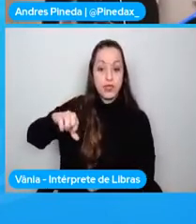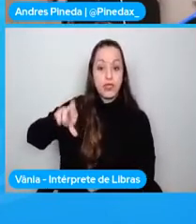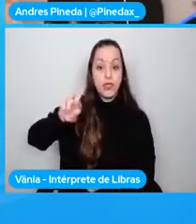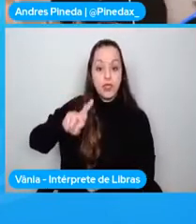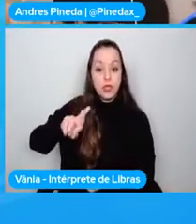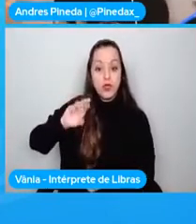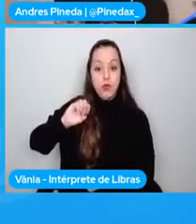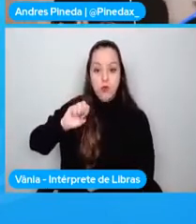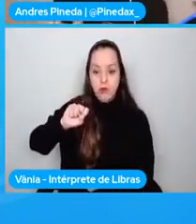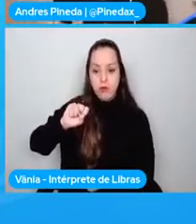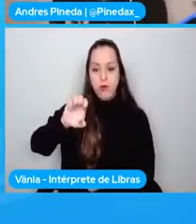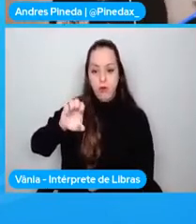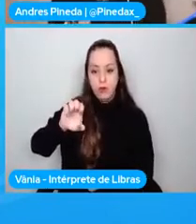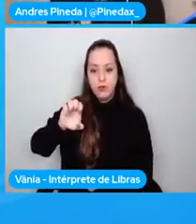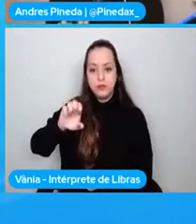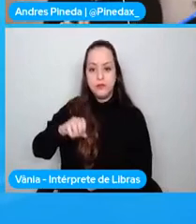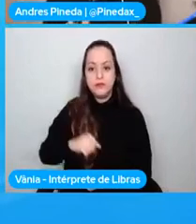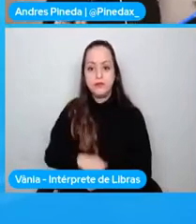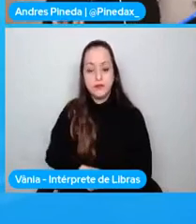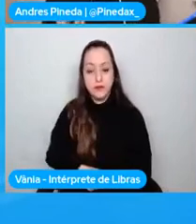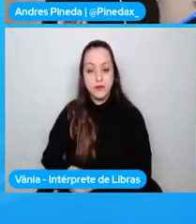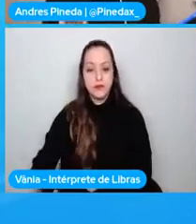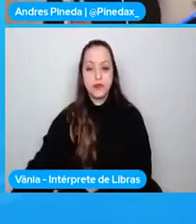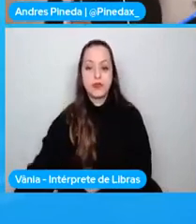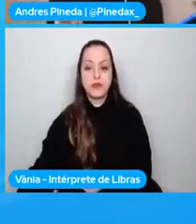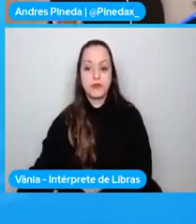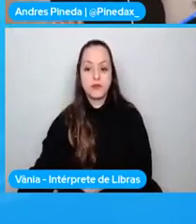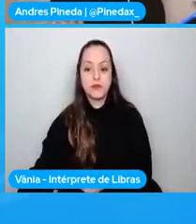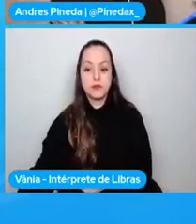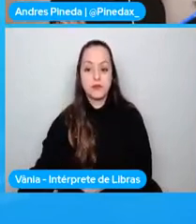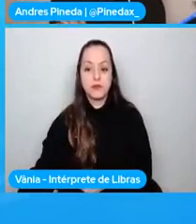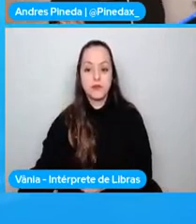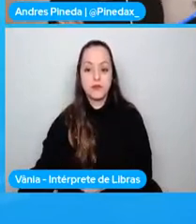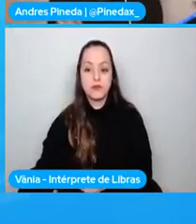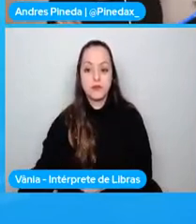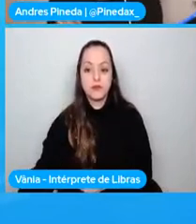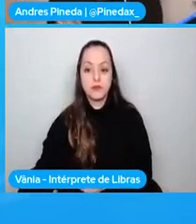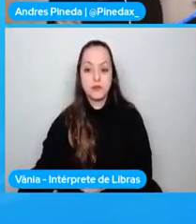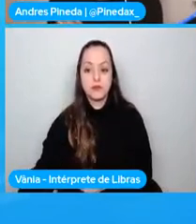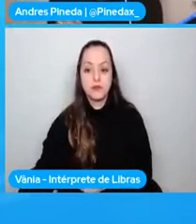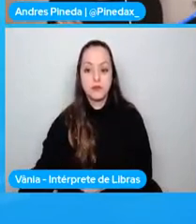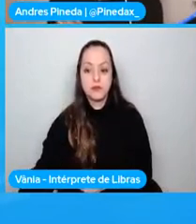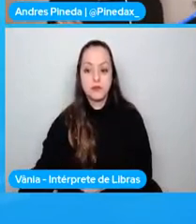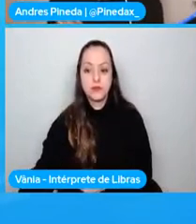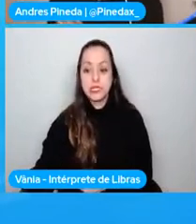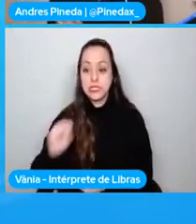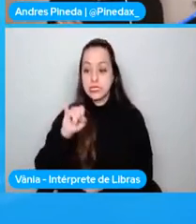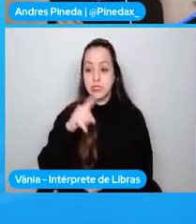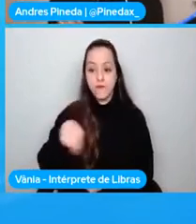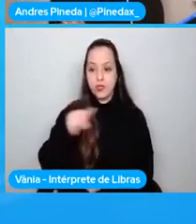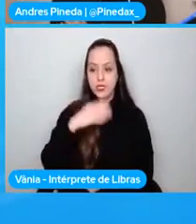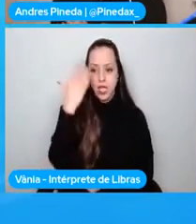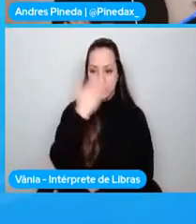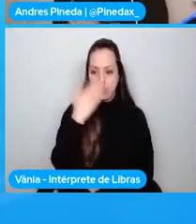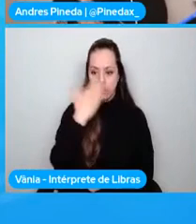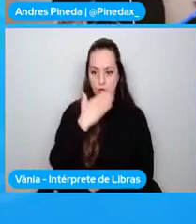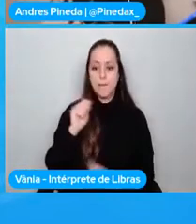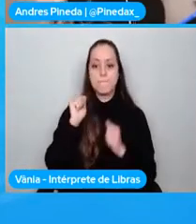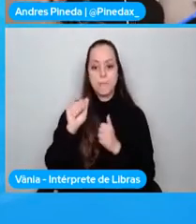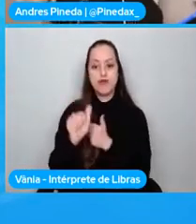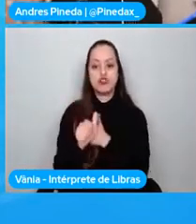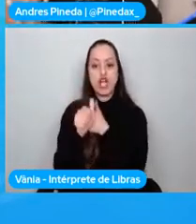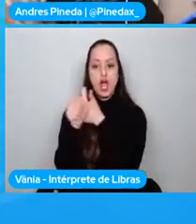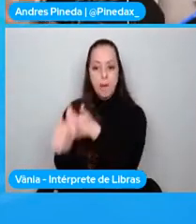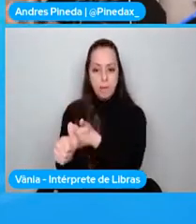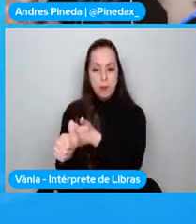En ese keynote, si no lo han visto, trataré de compartir el enlace con ustedes para que una vez esto